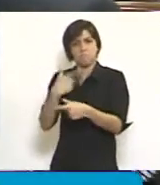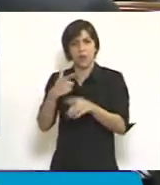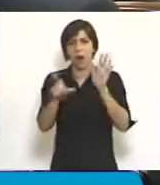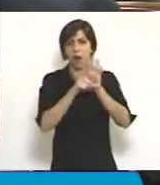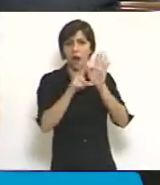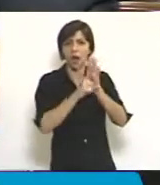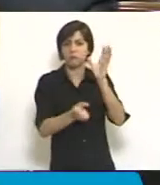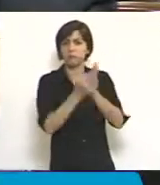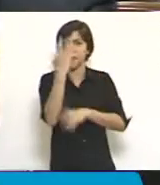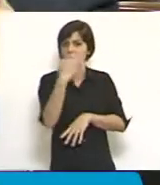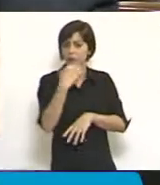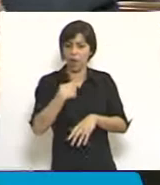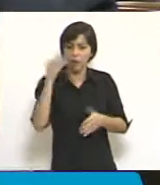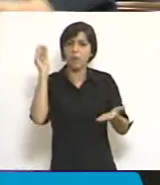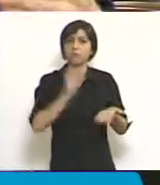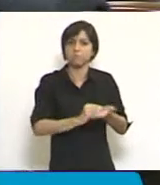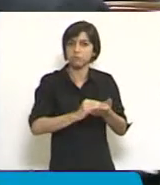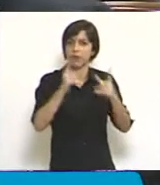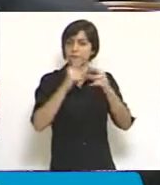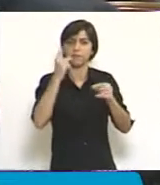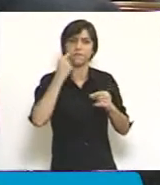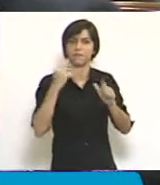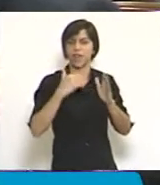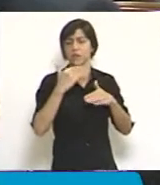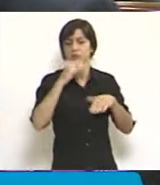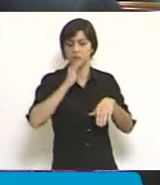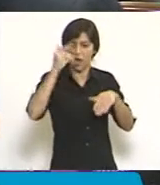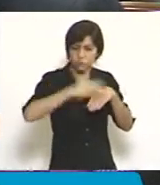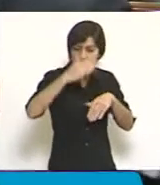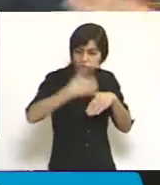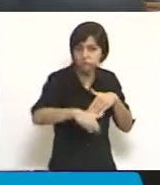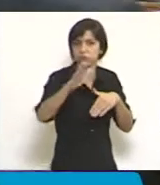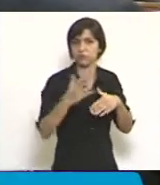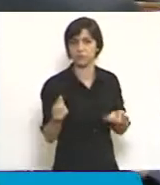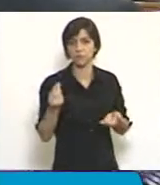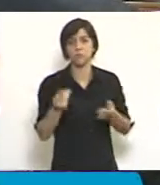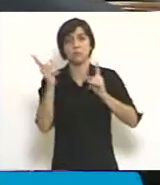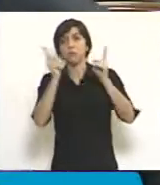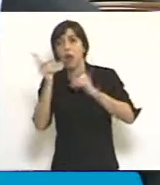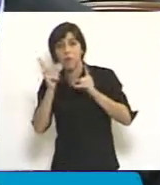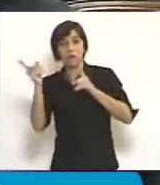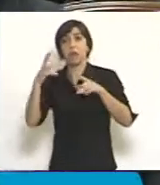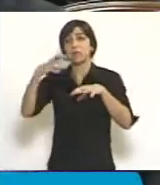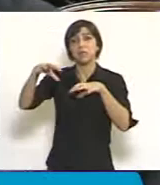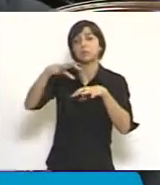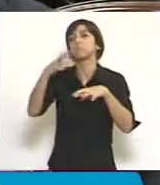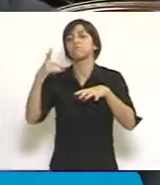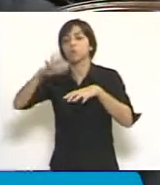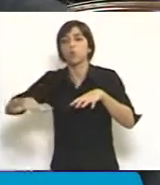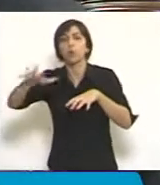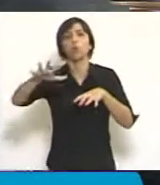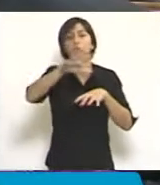implementación, una transición parcial. En algunos casos se hizo por materia, en otros casos se hizo territorial.